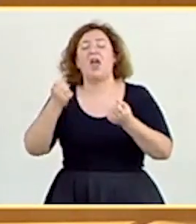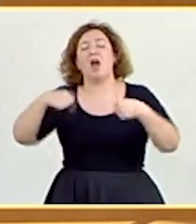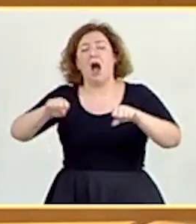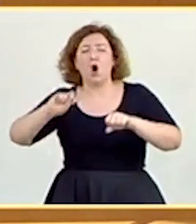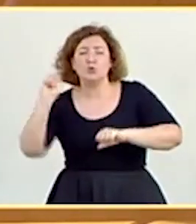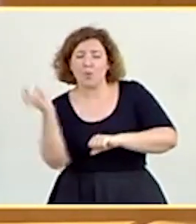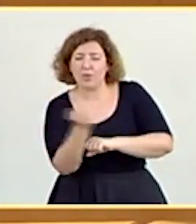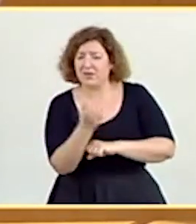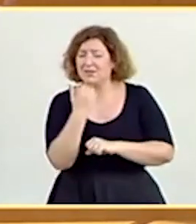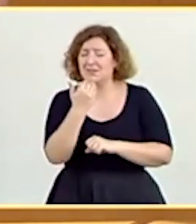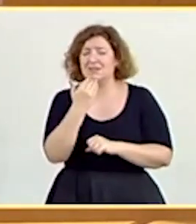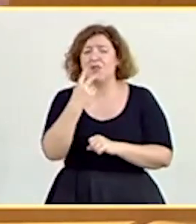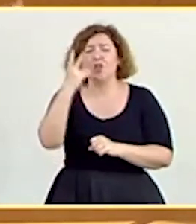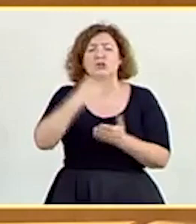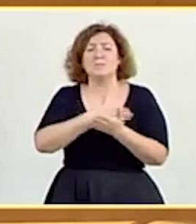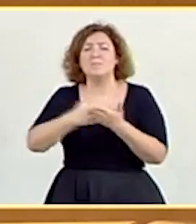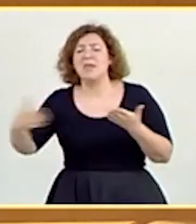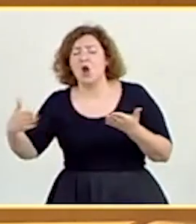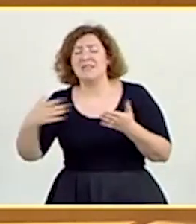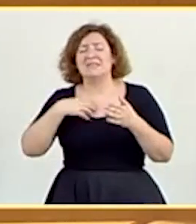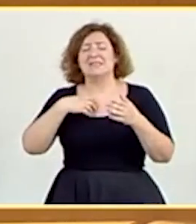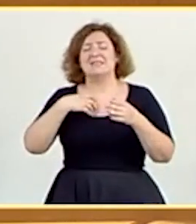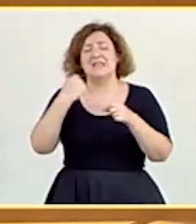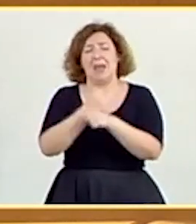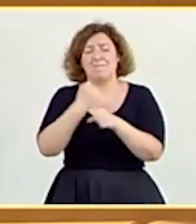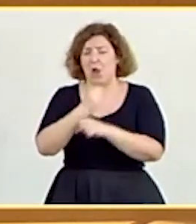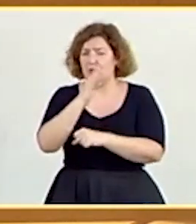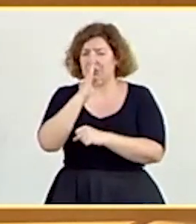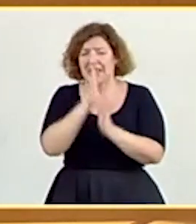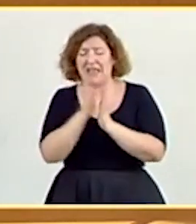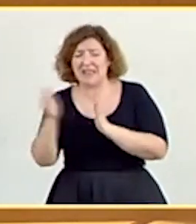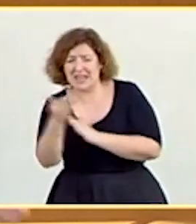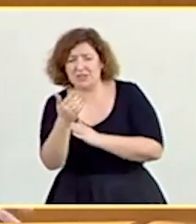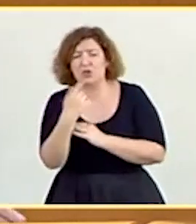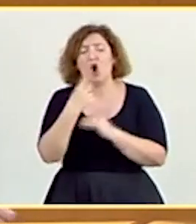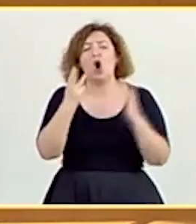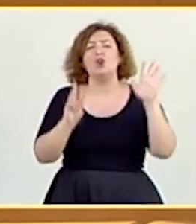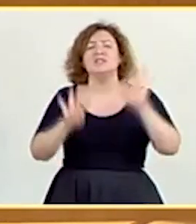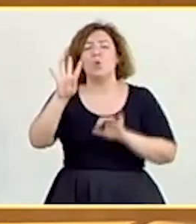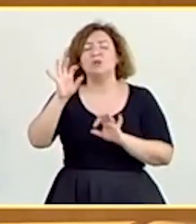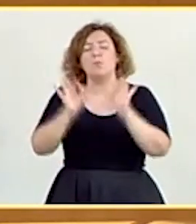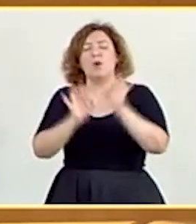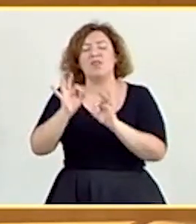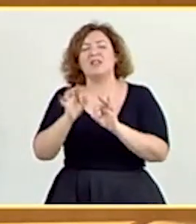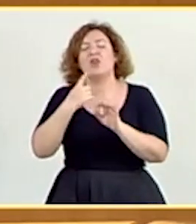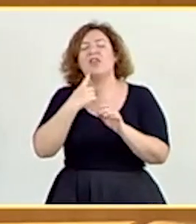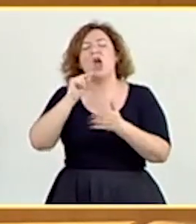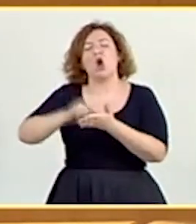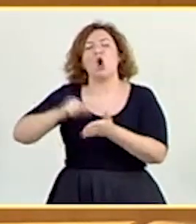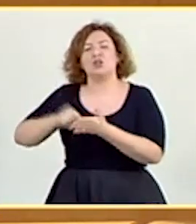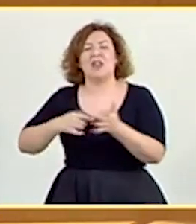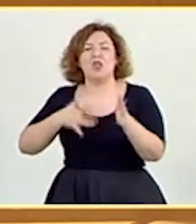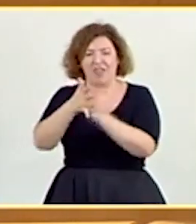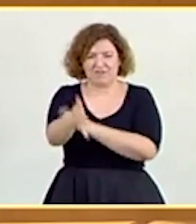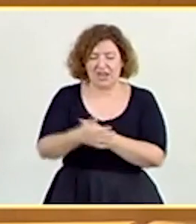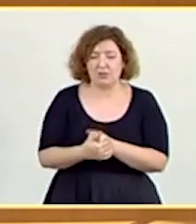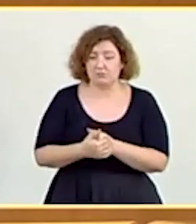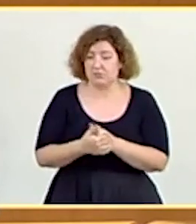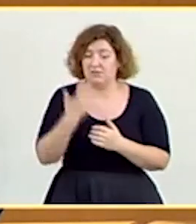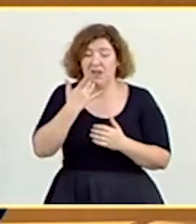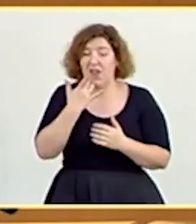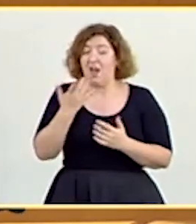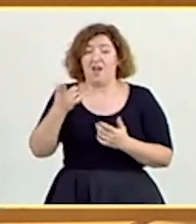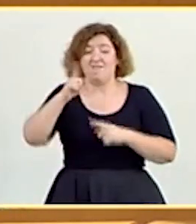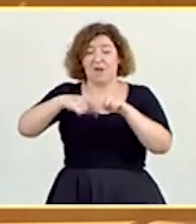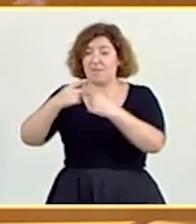casi dos millones de empleos indirectos con un 84% de contratos indefinidos. Es el pan y el futuro de muchísimas familias. Y no es